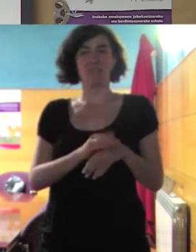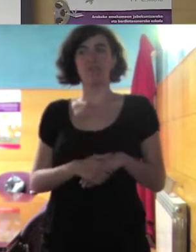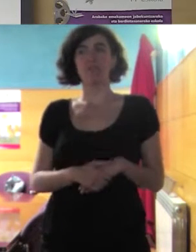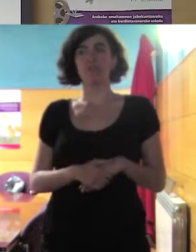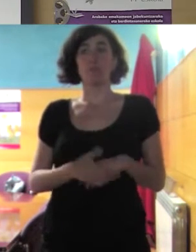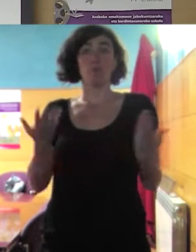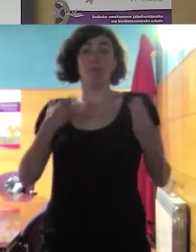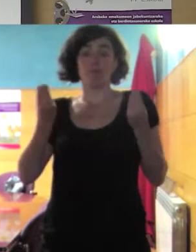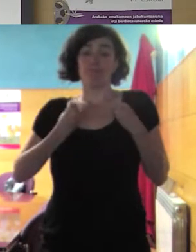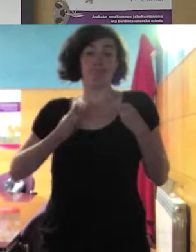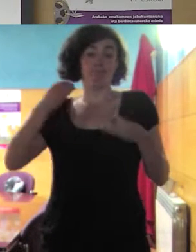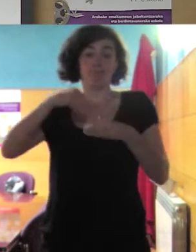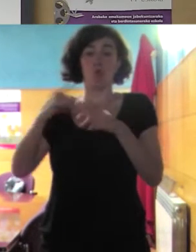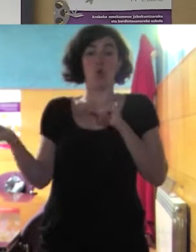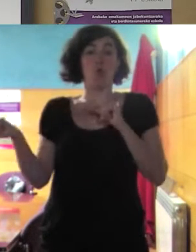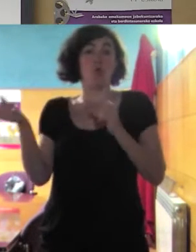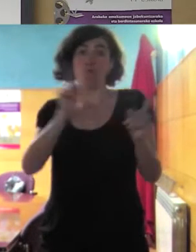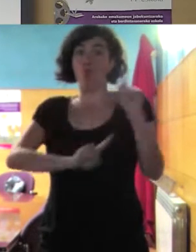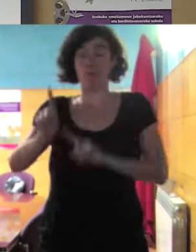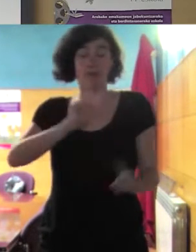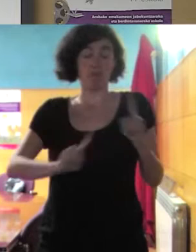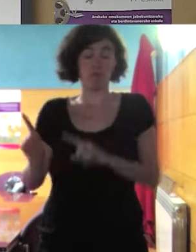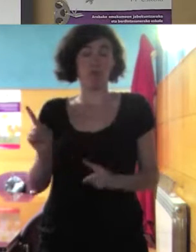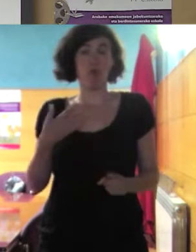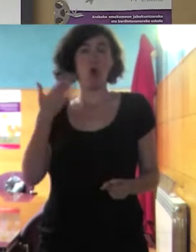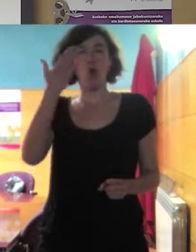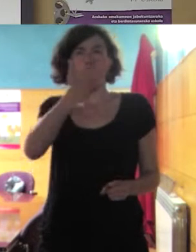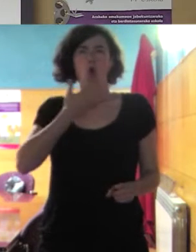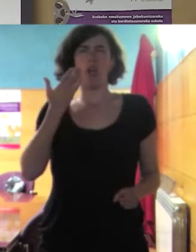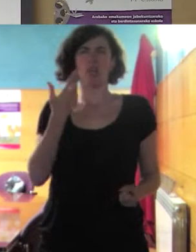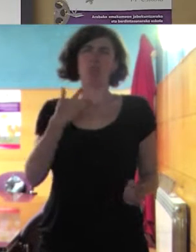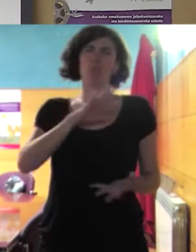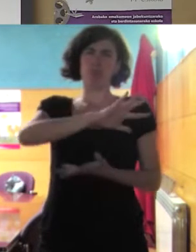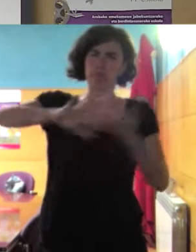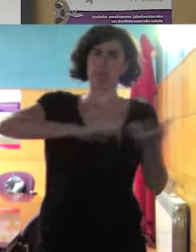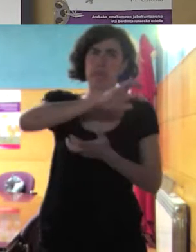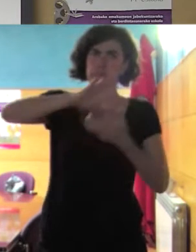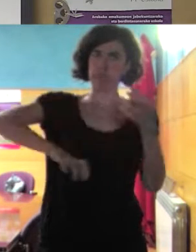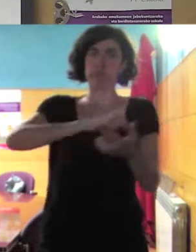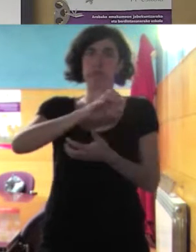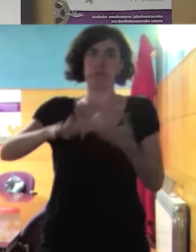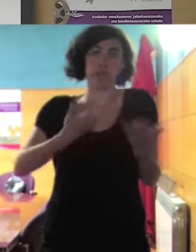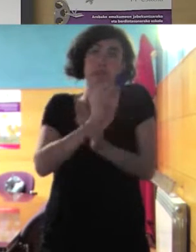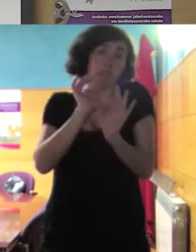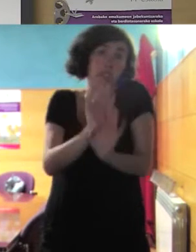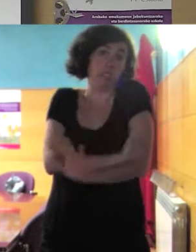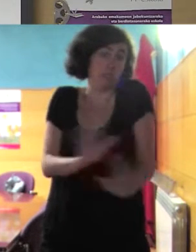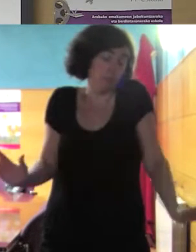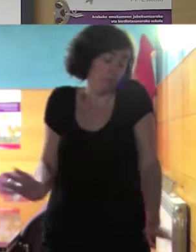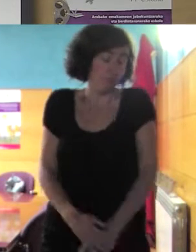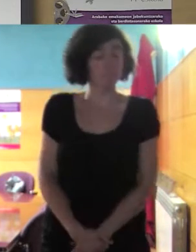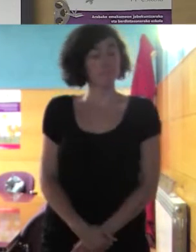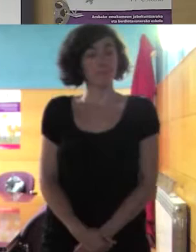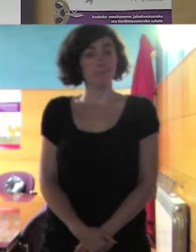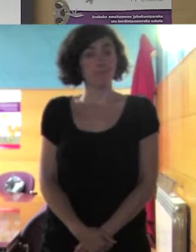parte de la vida claro está de la escuela la escuela es un lugar conflictivo no tiene vuelta de hoja es que es así tiene que